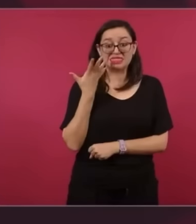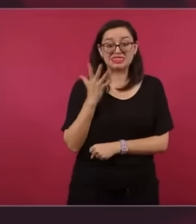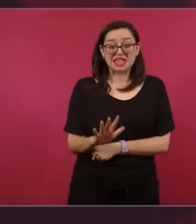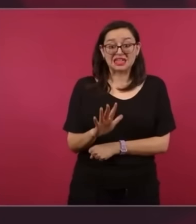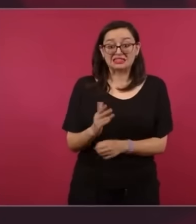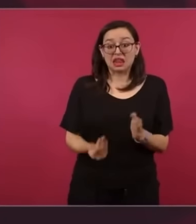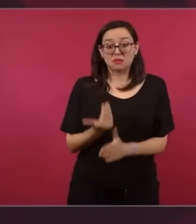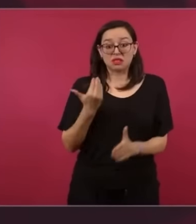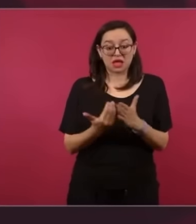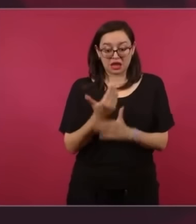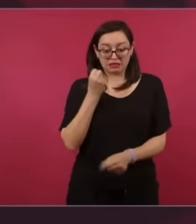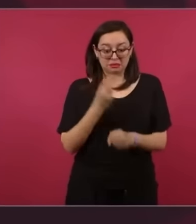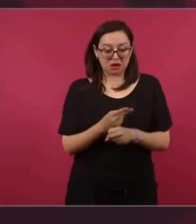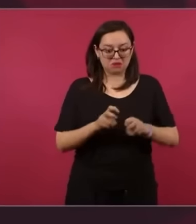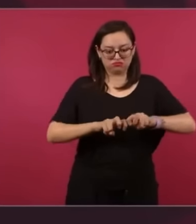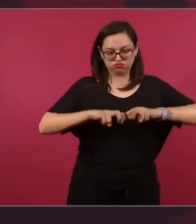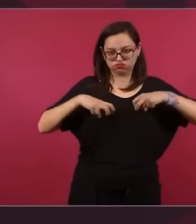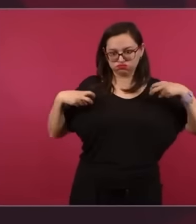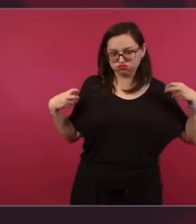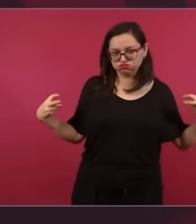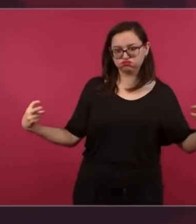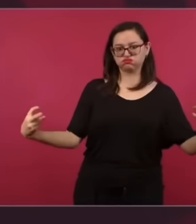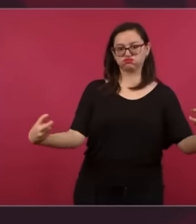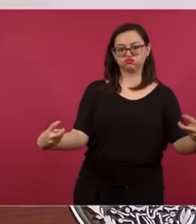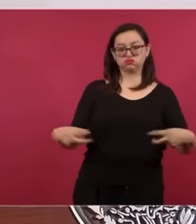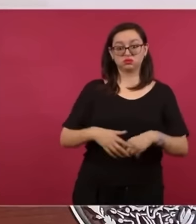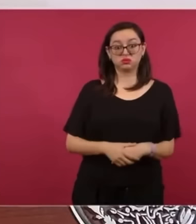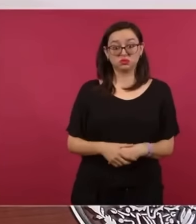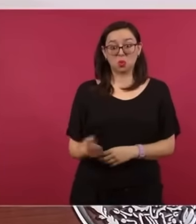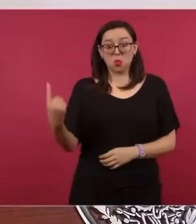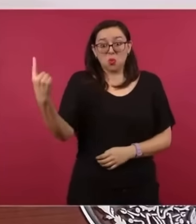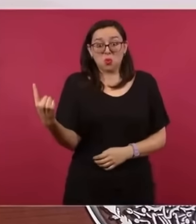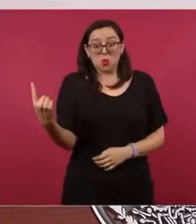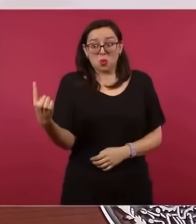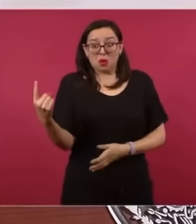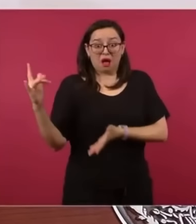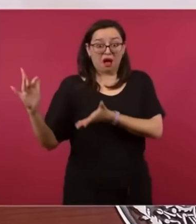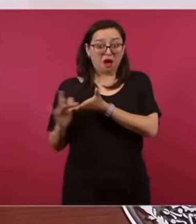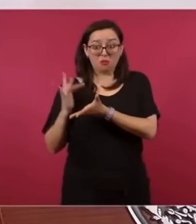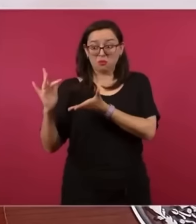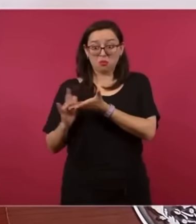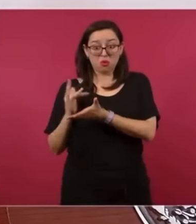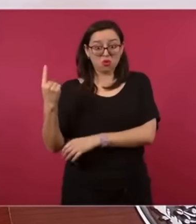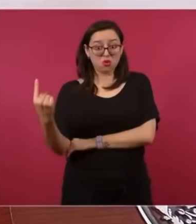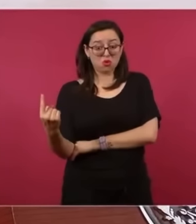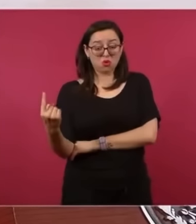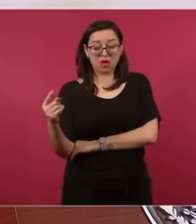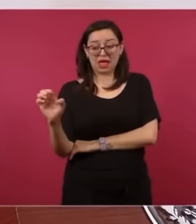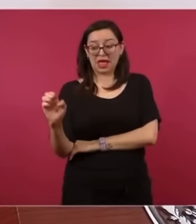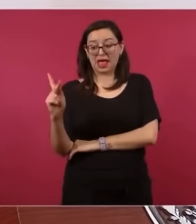Epimenio, que celebro porque